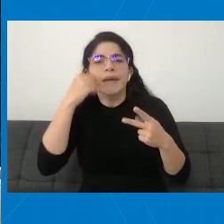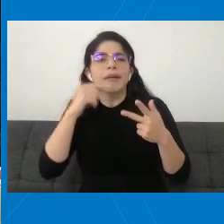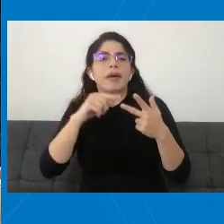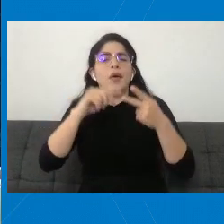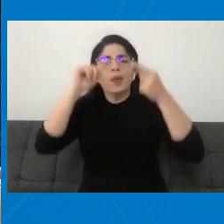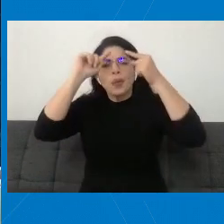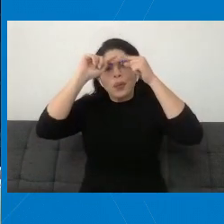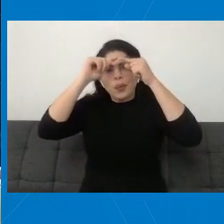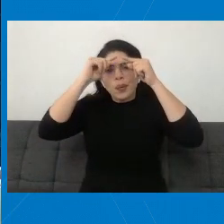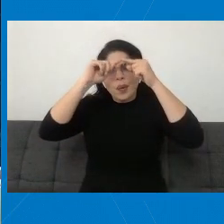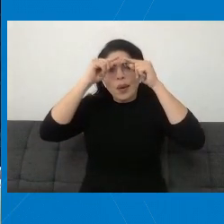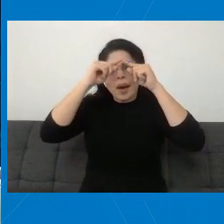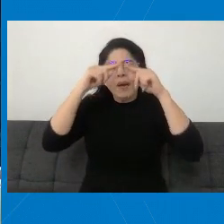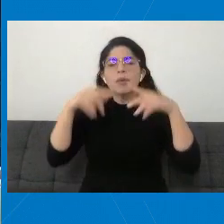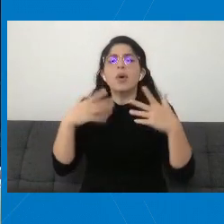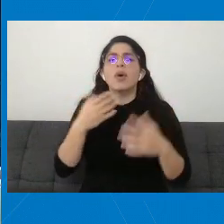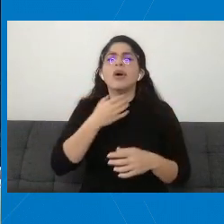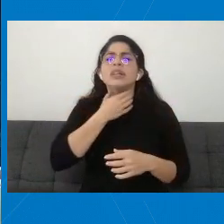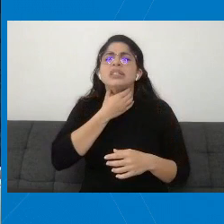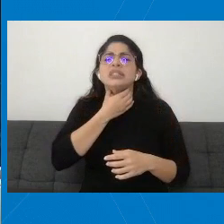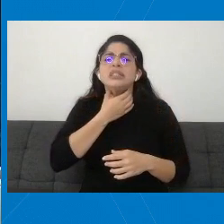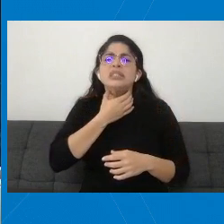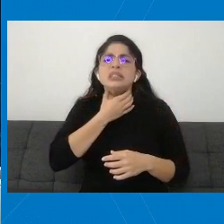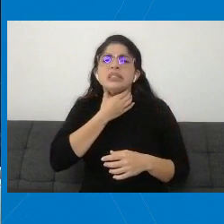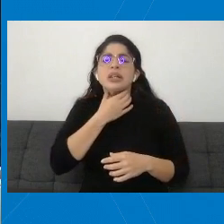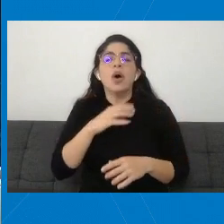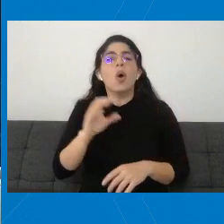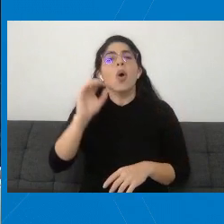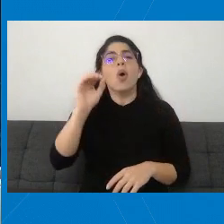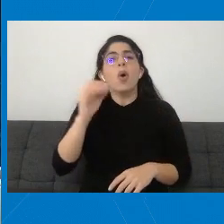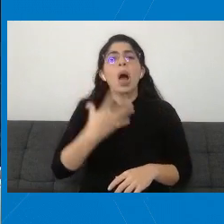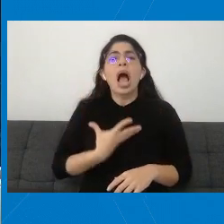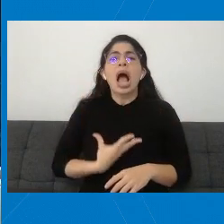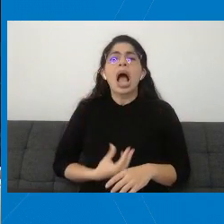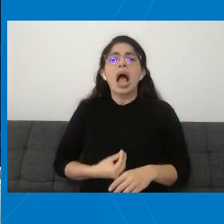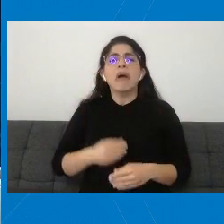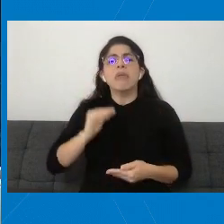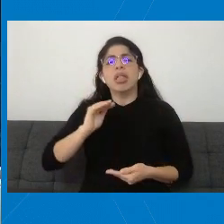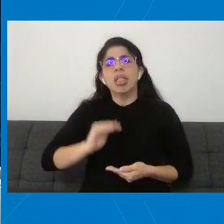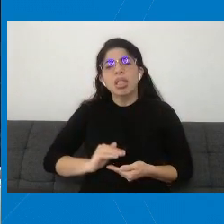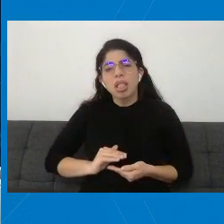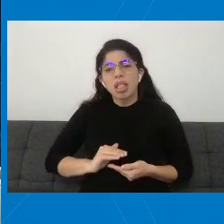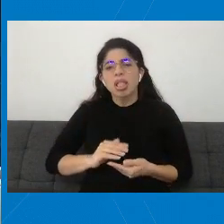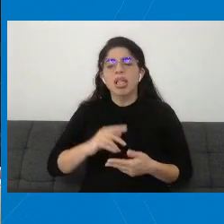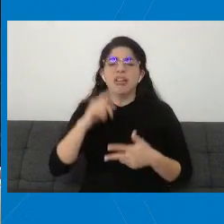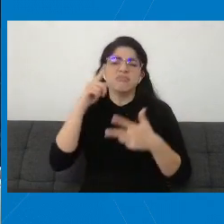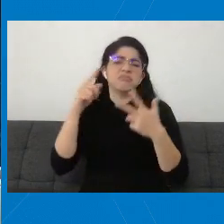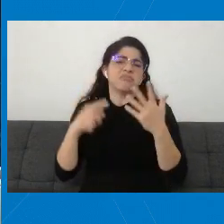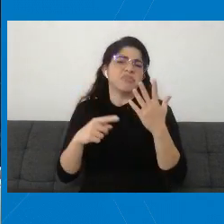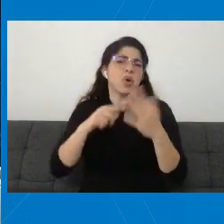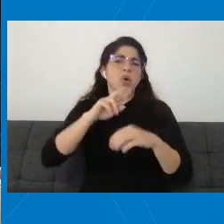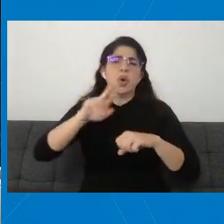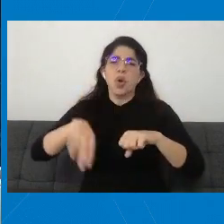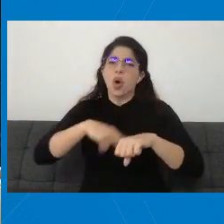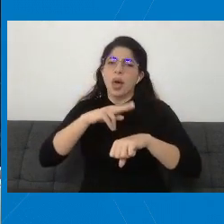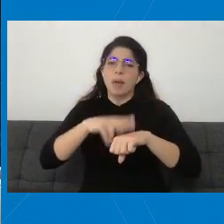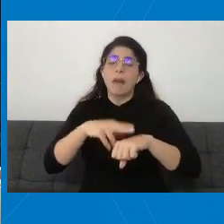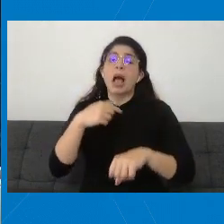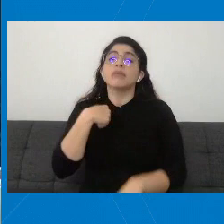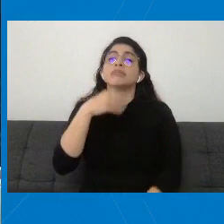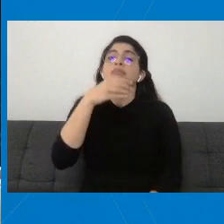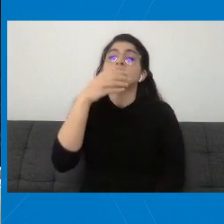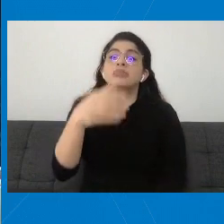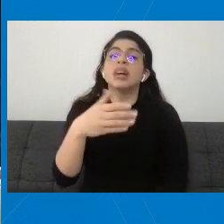crecimiento de los ganglios, que se le quite un poquillo el hambre. Entonces, la recomendación es reposo